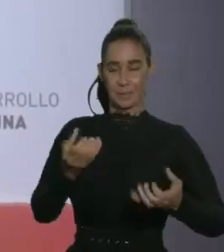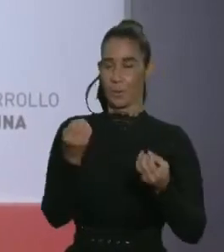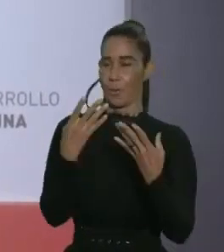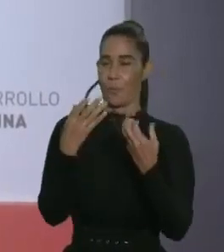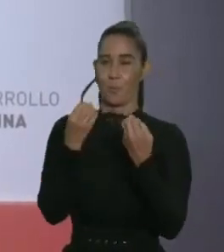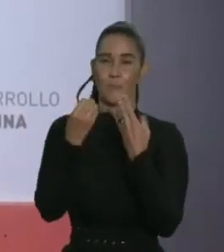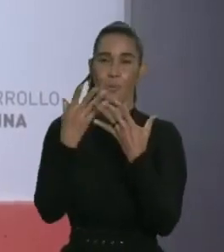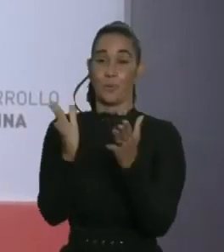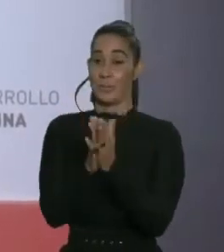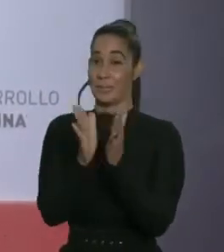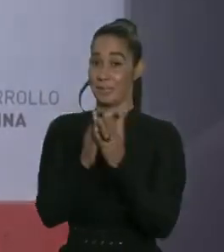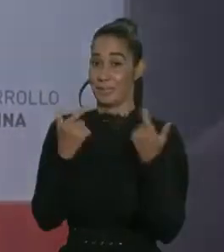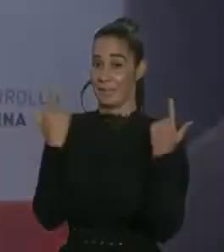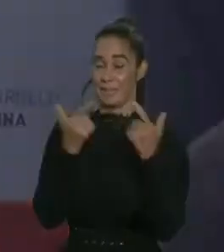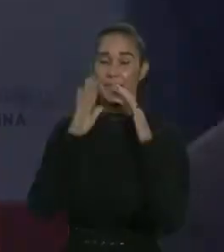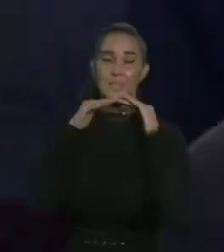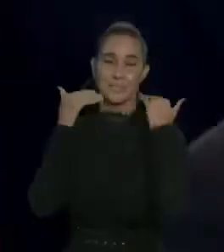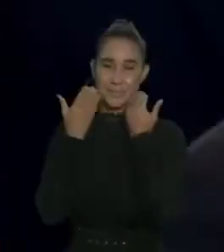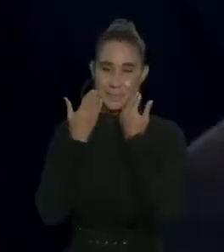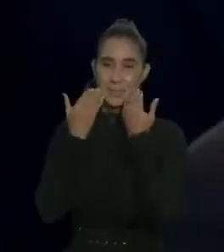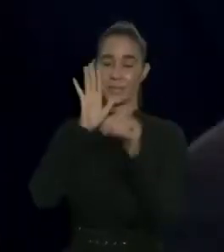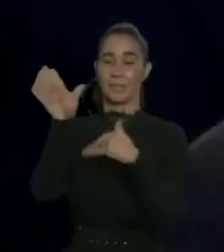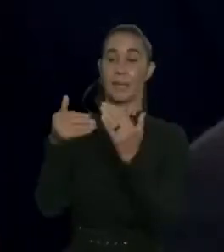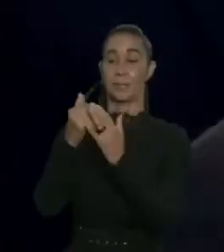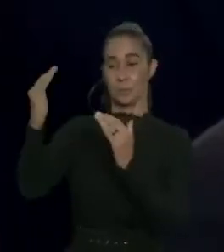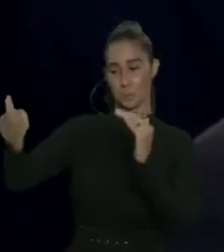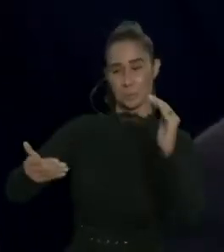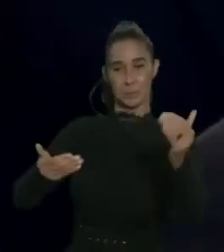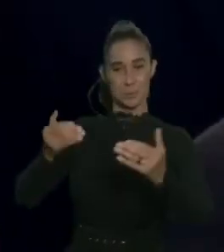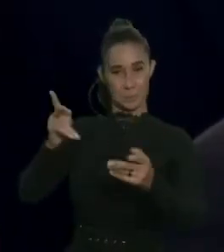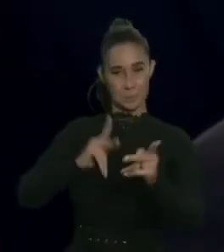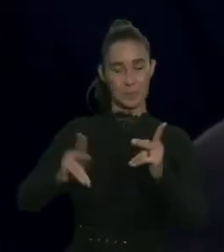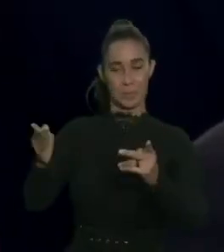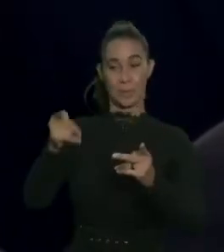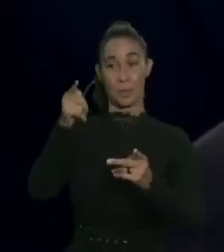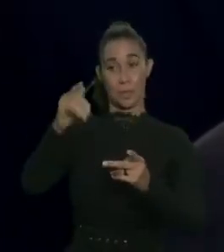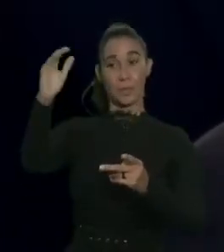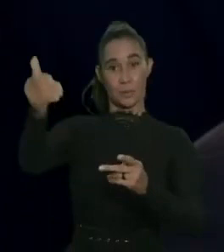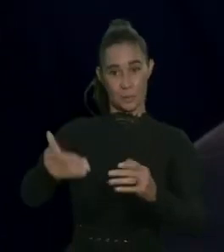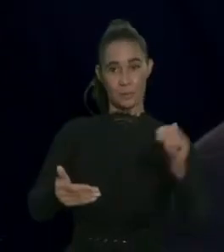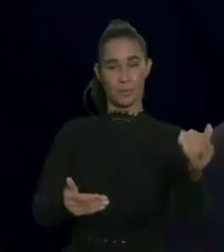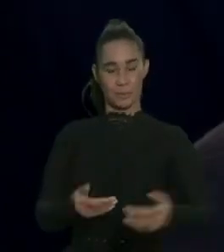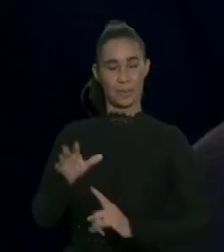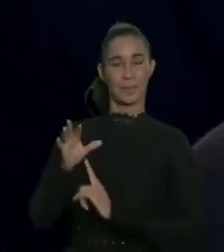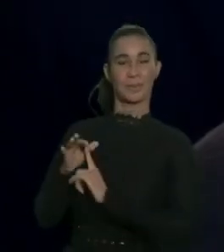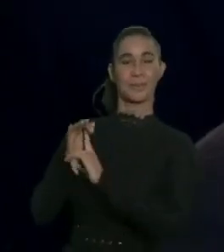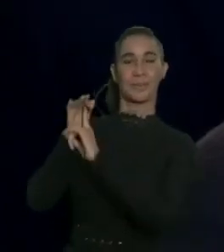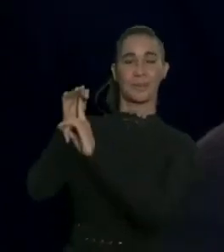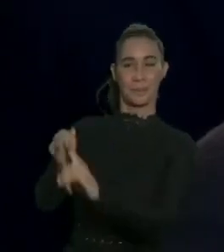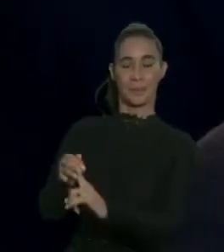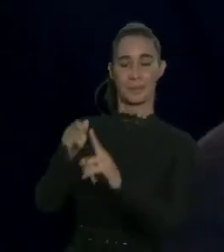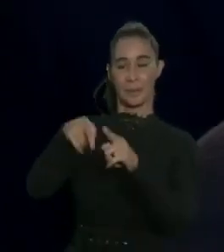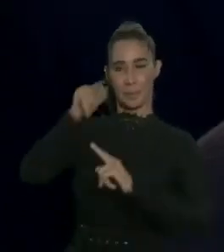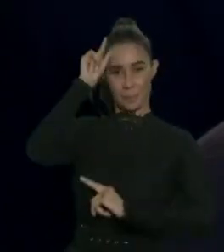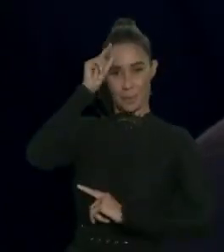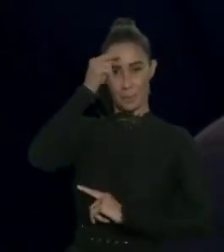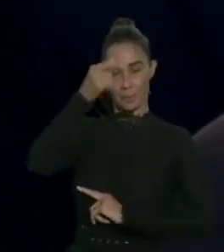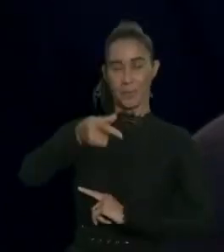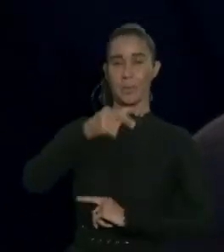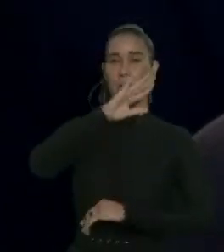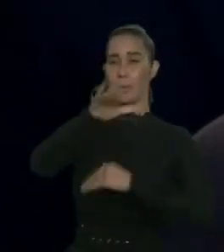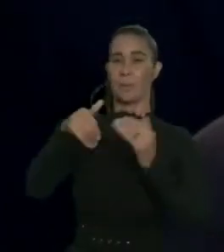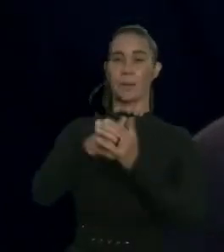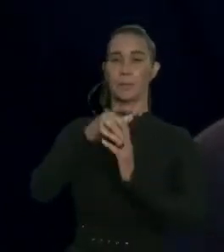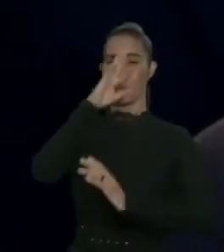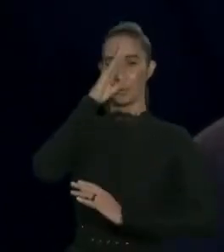toda alegría y sonrisa a sus invitados y ustedes son invitados especiales para el gobierno y para